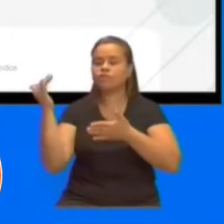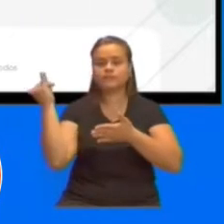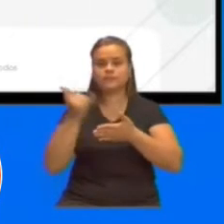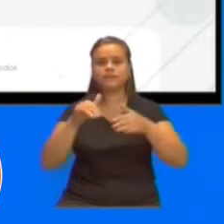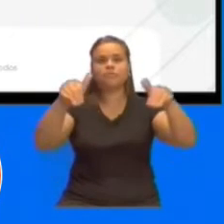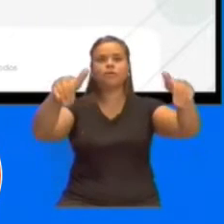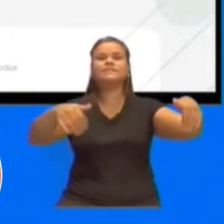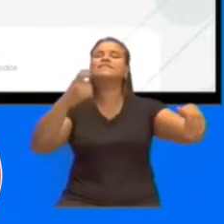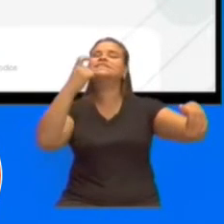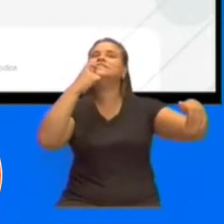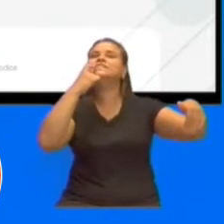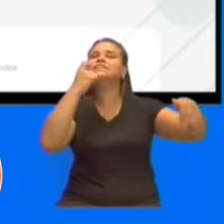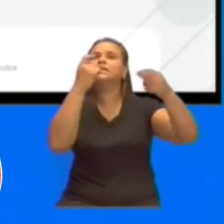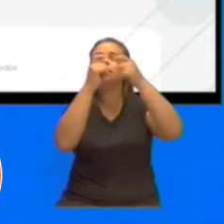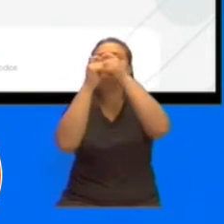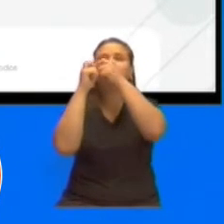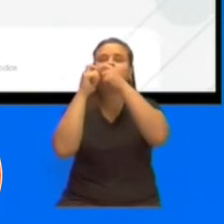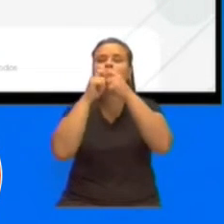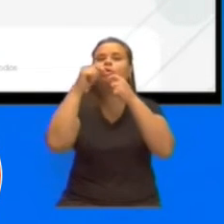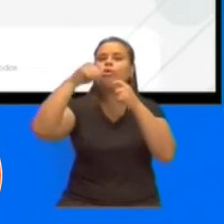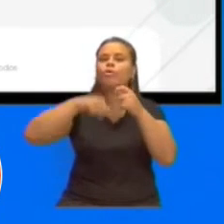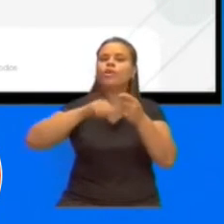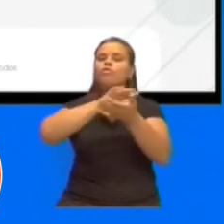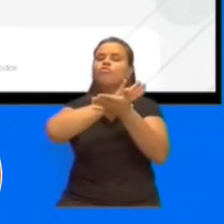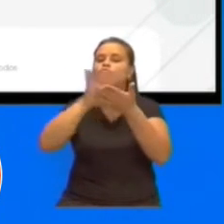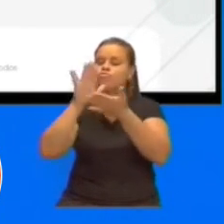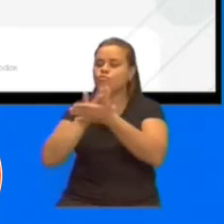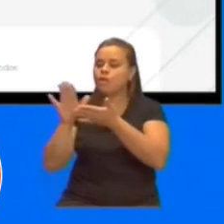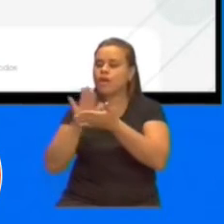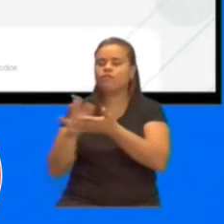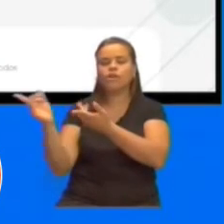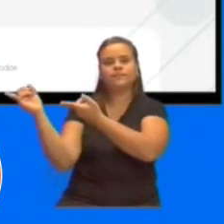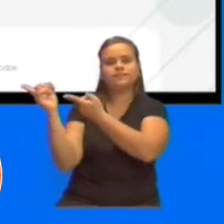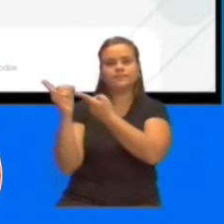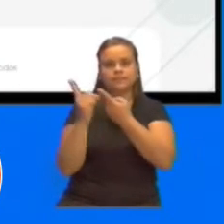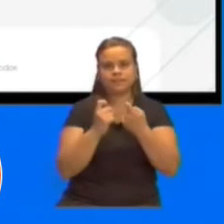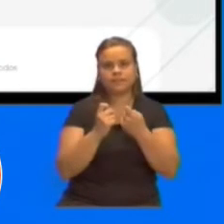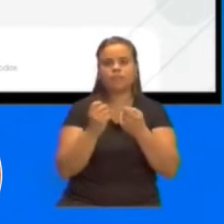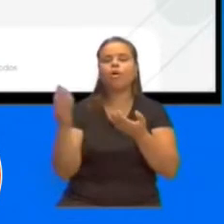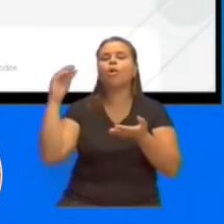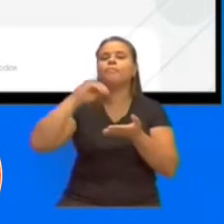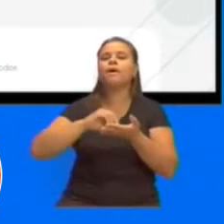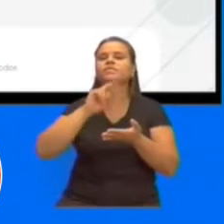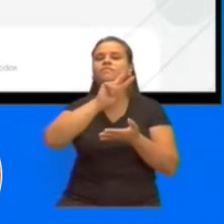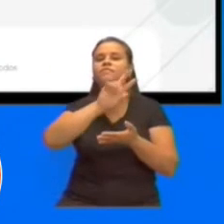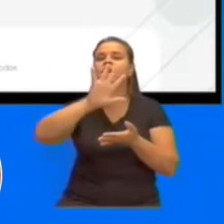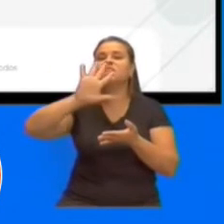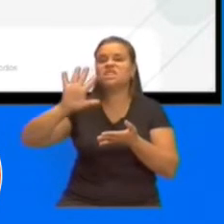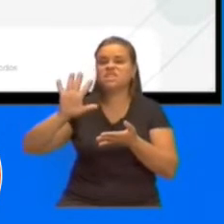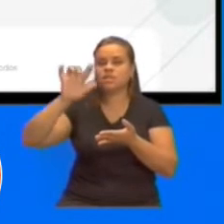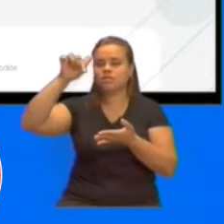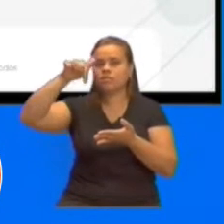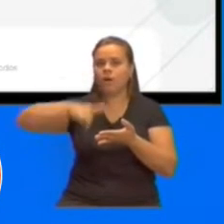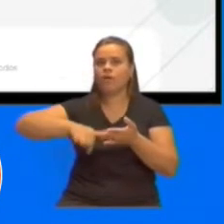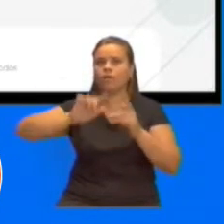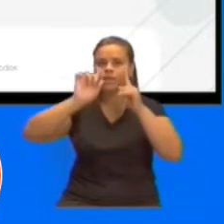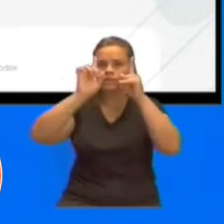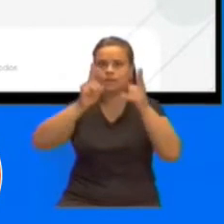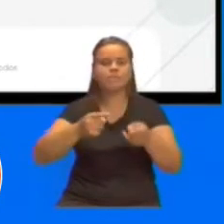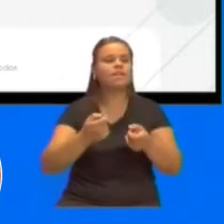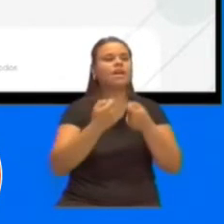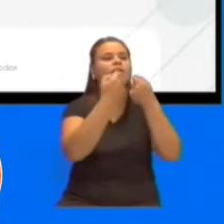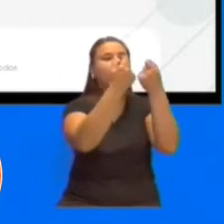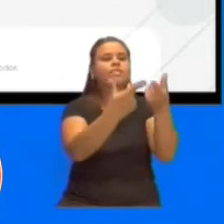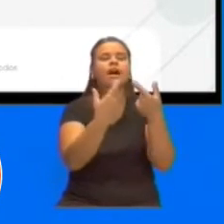primera etapa de 75 sillones odontológicos nuevos distribuidos, más 25 que se suman para acompañar la capacidad operativa en